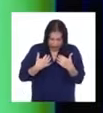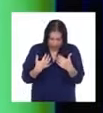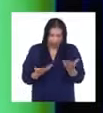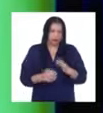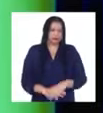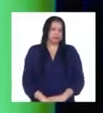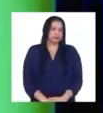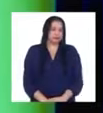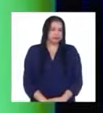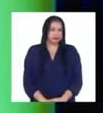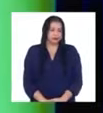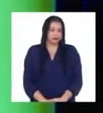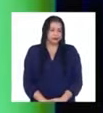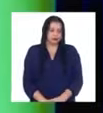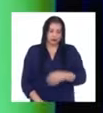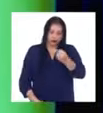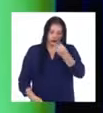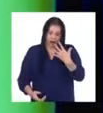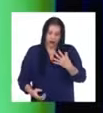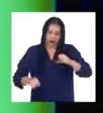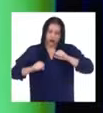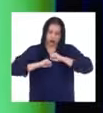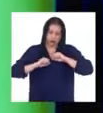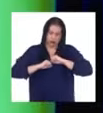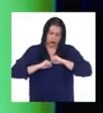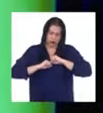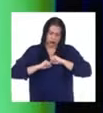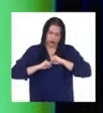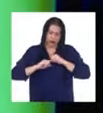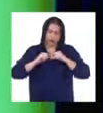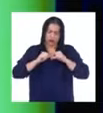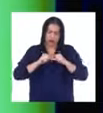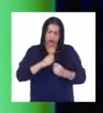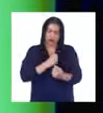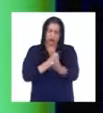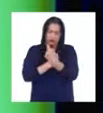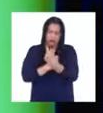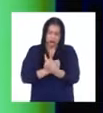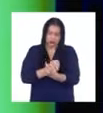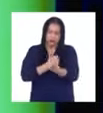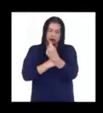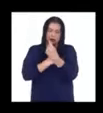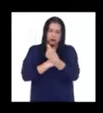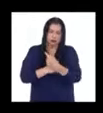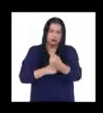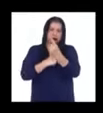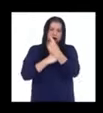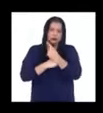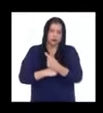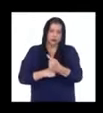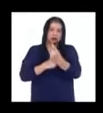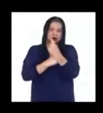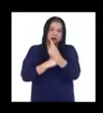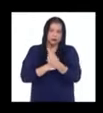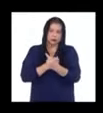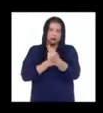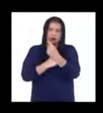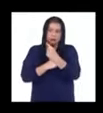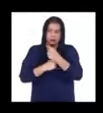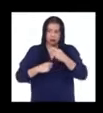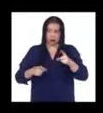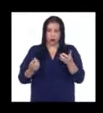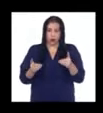Y vi que el deporte me seguía enseñando nuevas lecciones. Que para conseguir